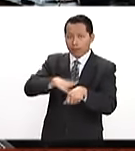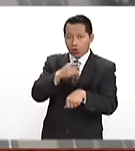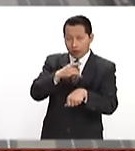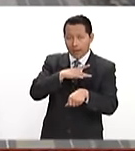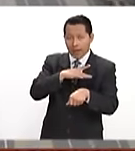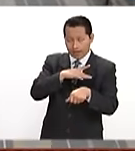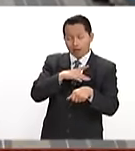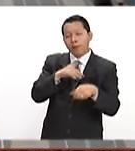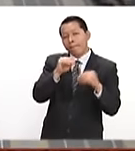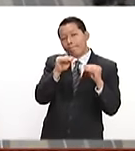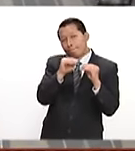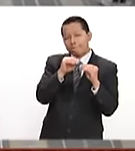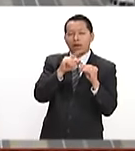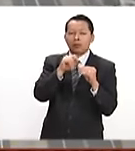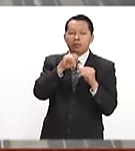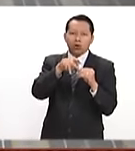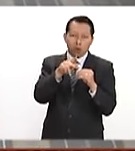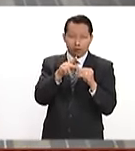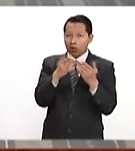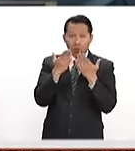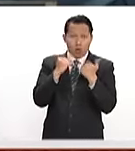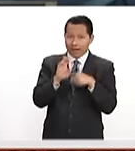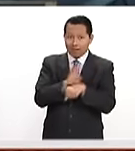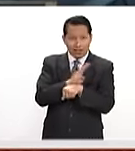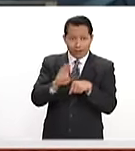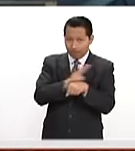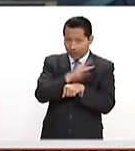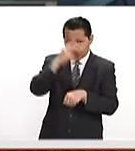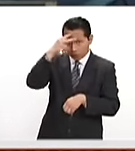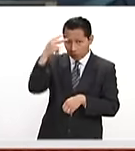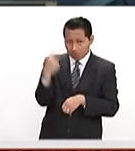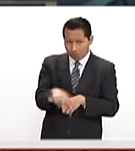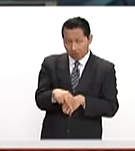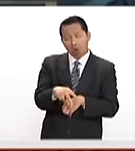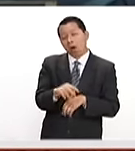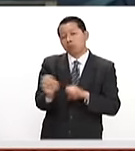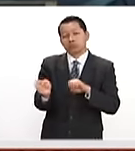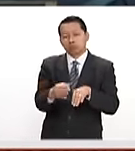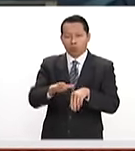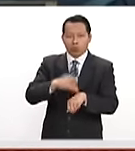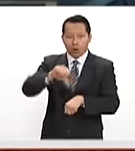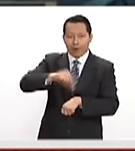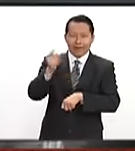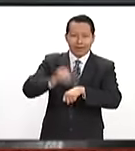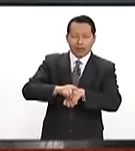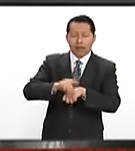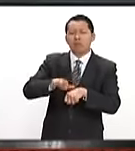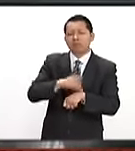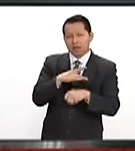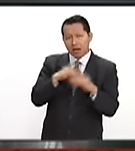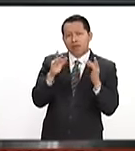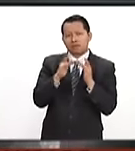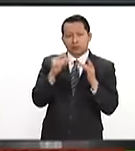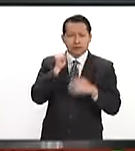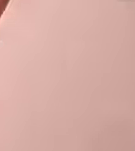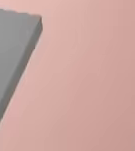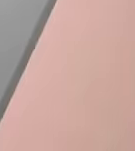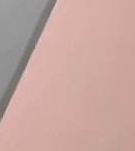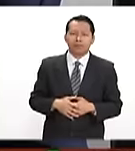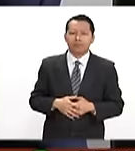no son benéficas para nuestro país, las cuales inician este día. Esto lo dijo luego de un encuentro con senadores.